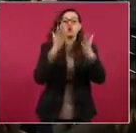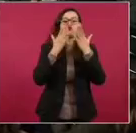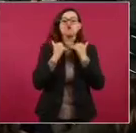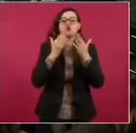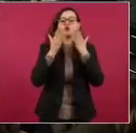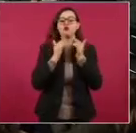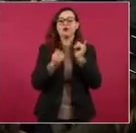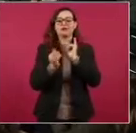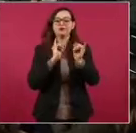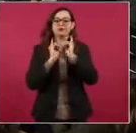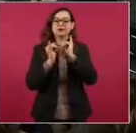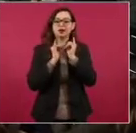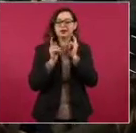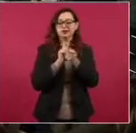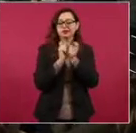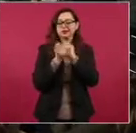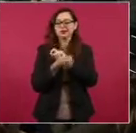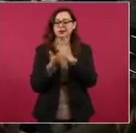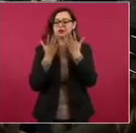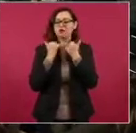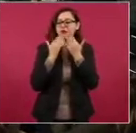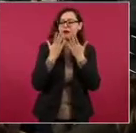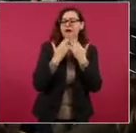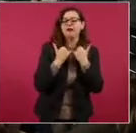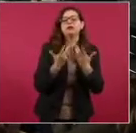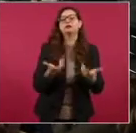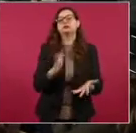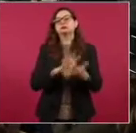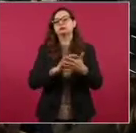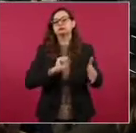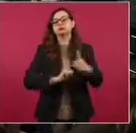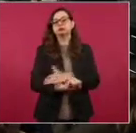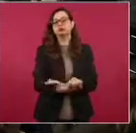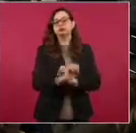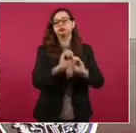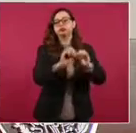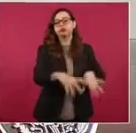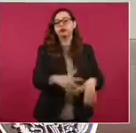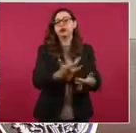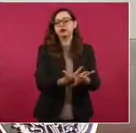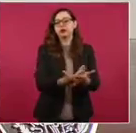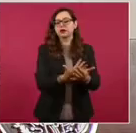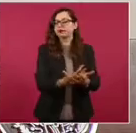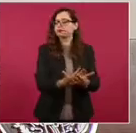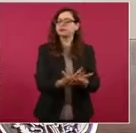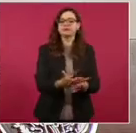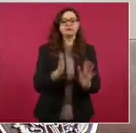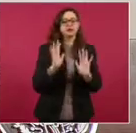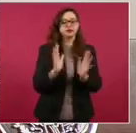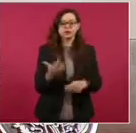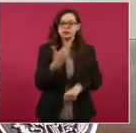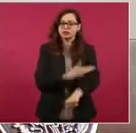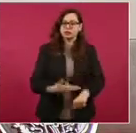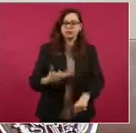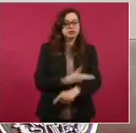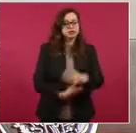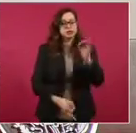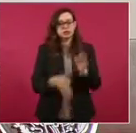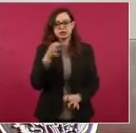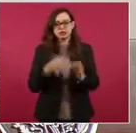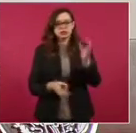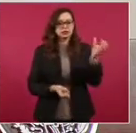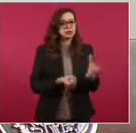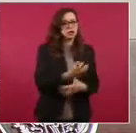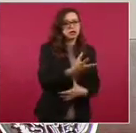Seguimos trabajando en coordinación con los jueces para agilizar los trámites y se revisan los